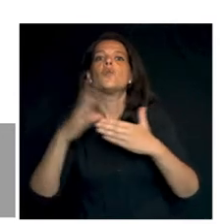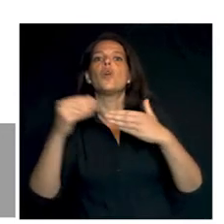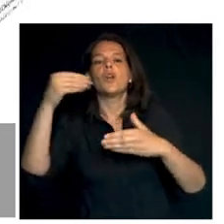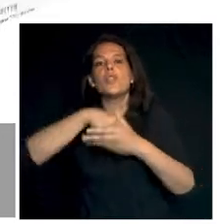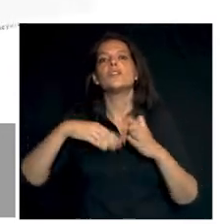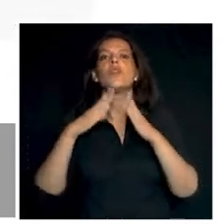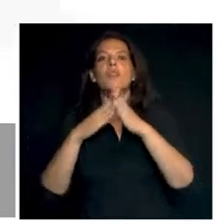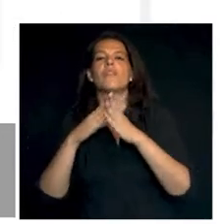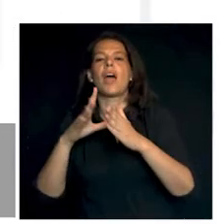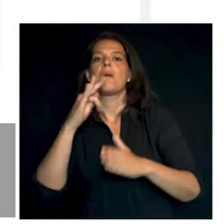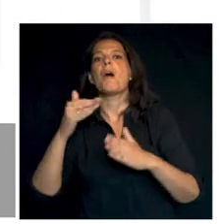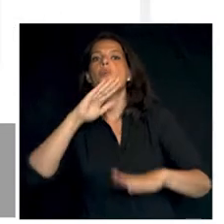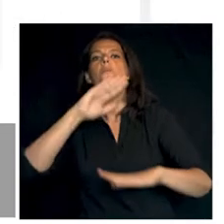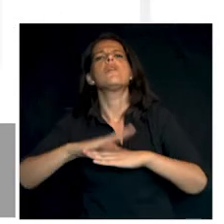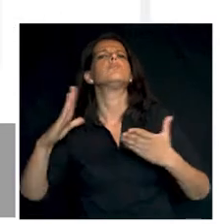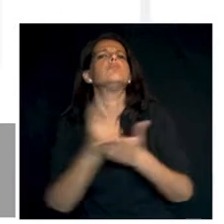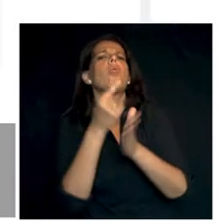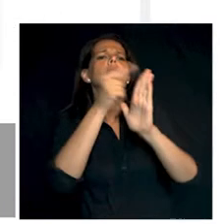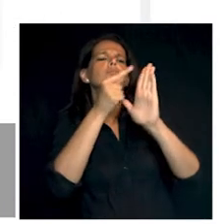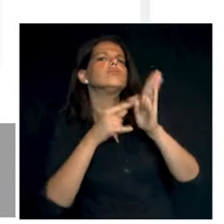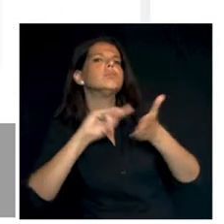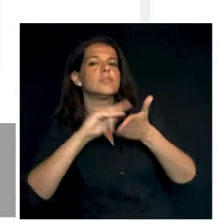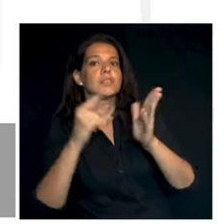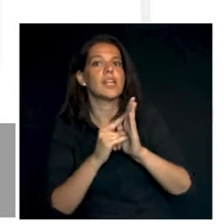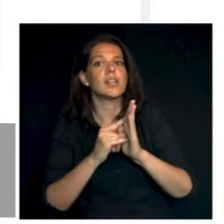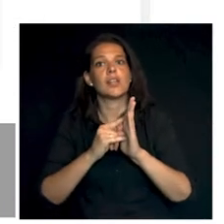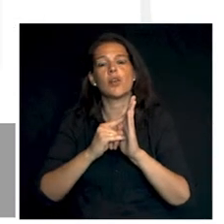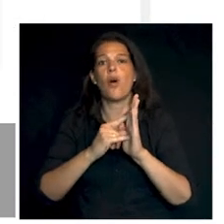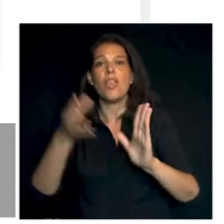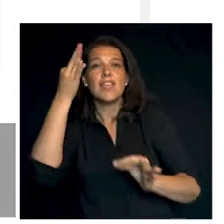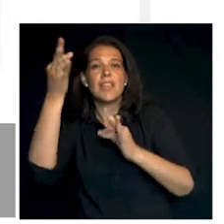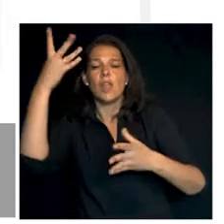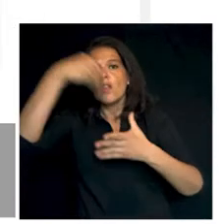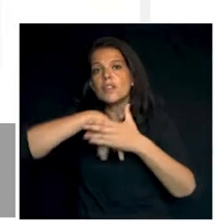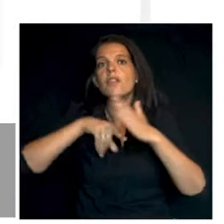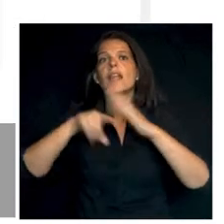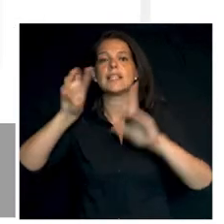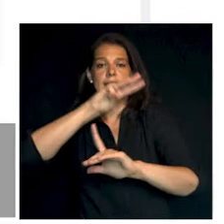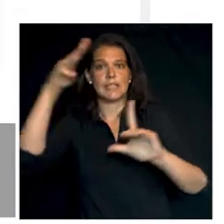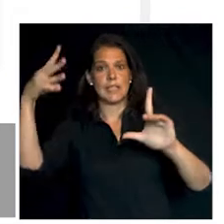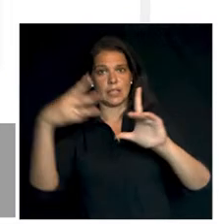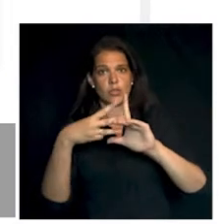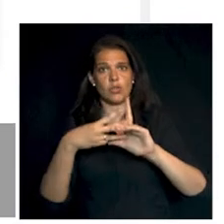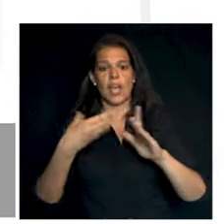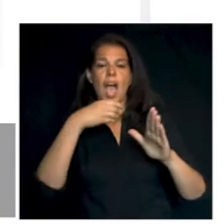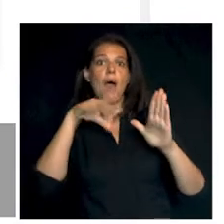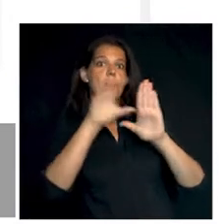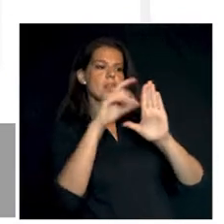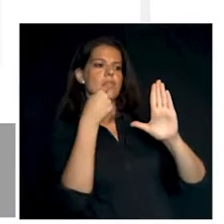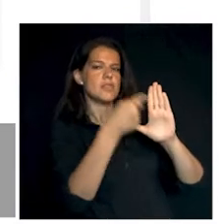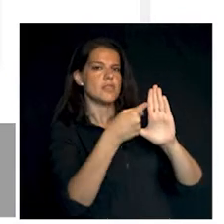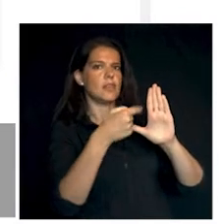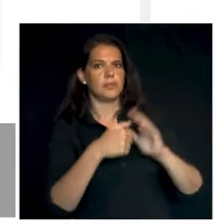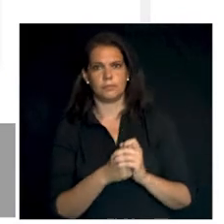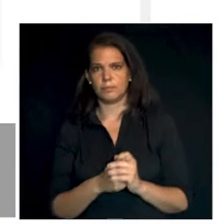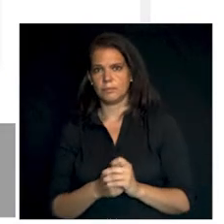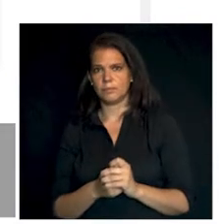navegador y cumplir con los requisitos técnicos especificados en la sede electrónica en dicho apartado.